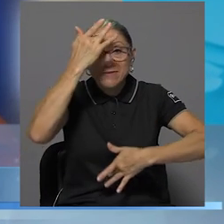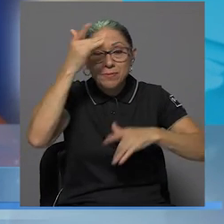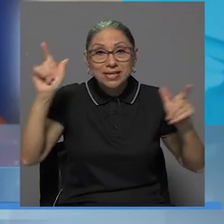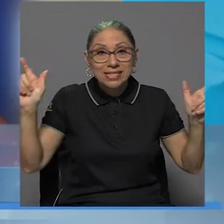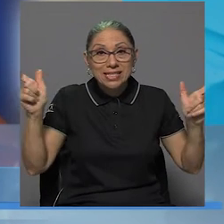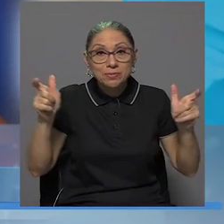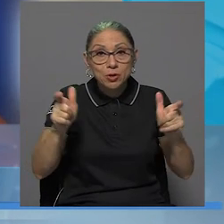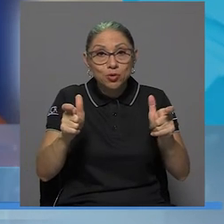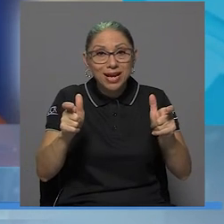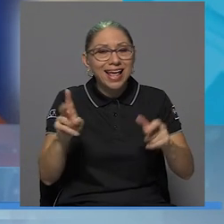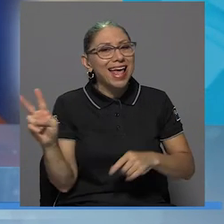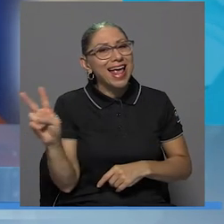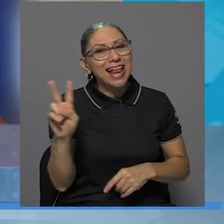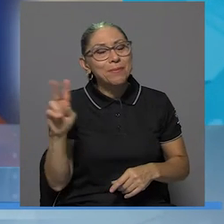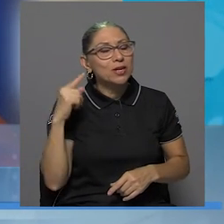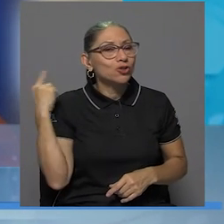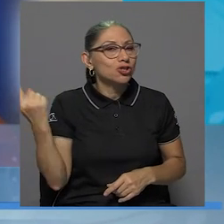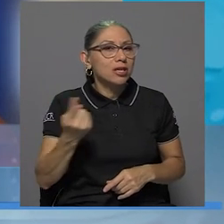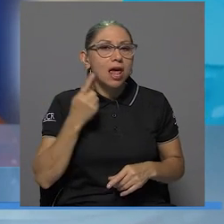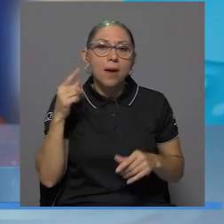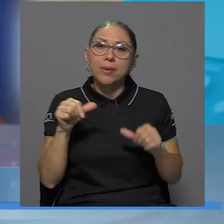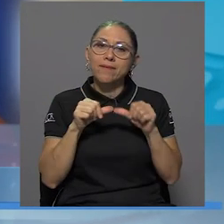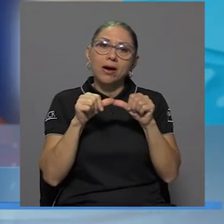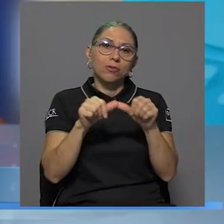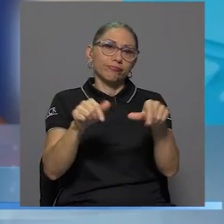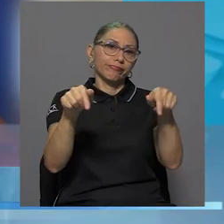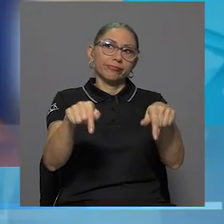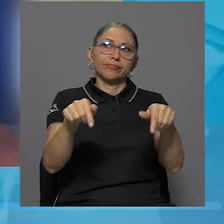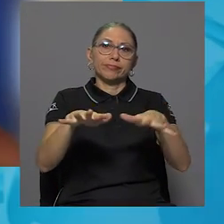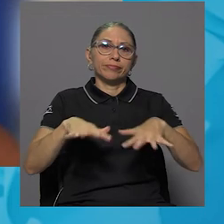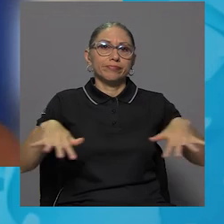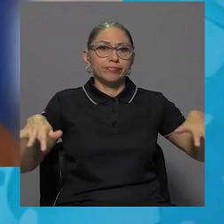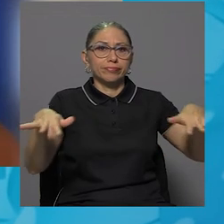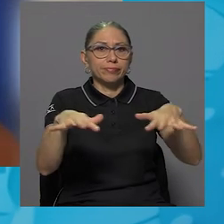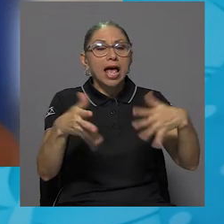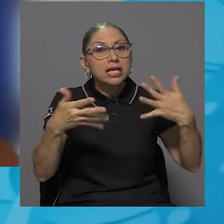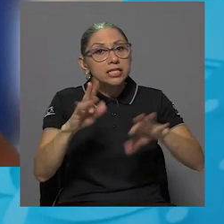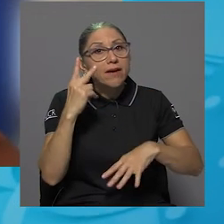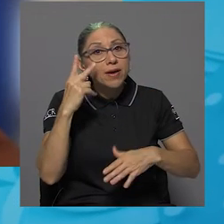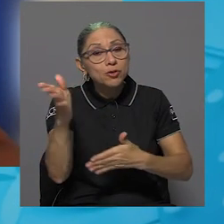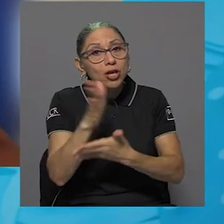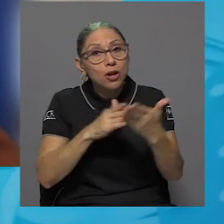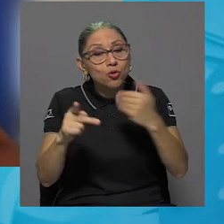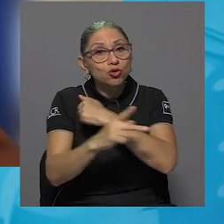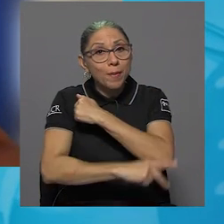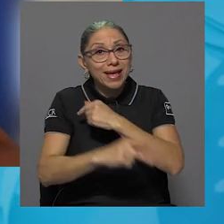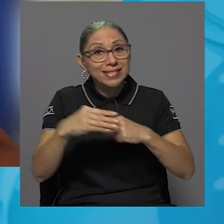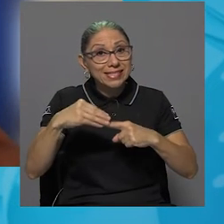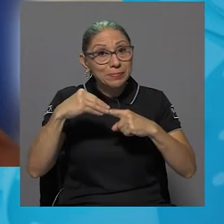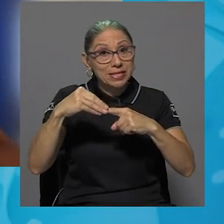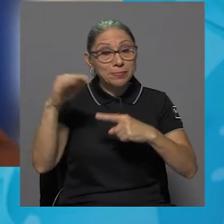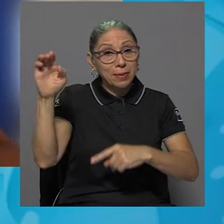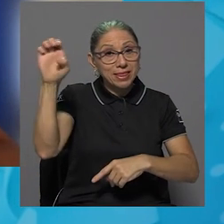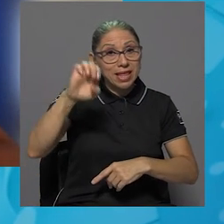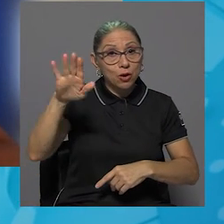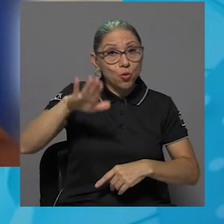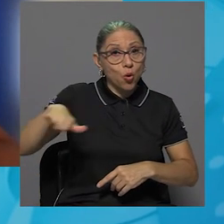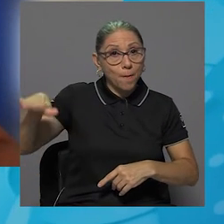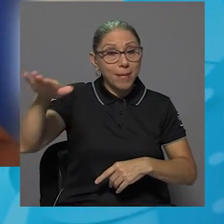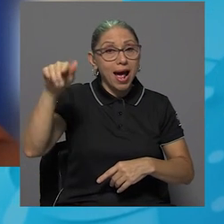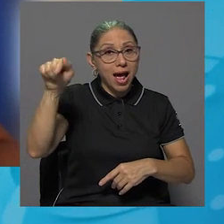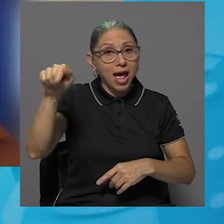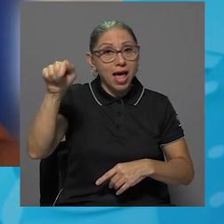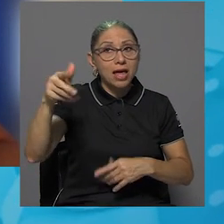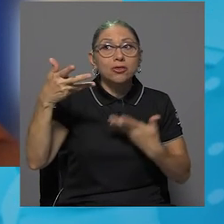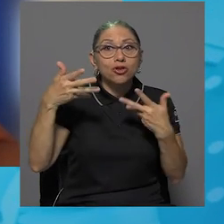virus siempre va a estar presente entre todos nosotros. Y ya vemos que hay algunos países, principalmente en Europa, en